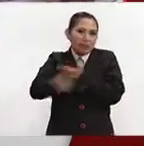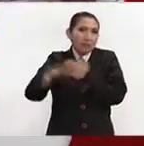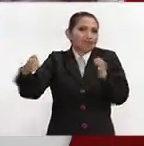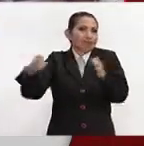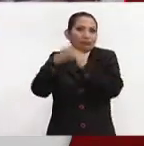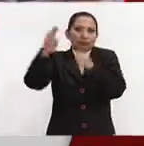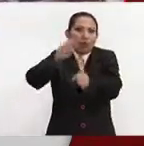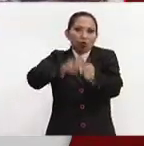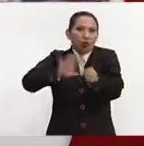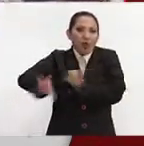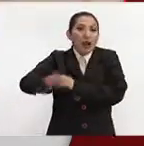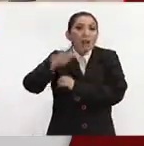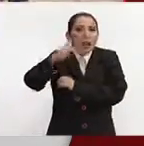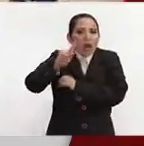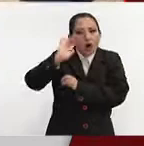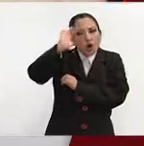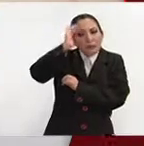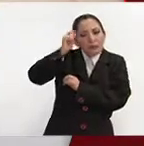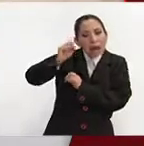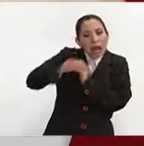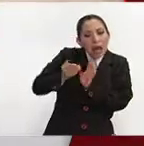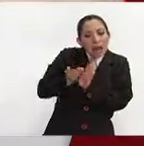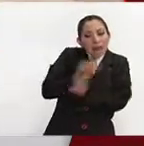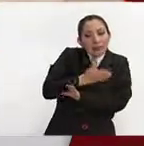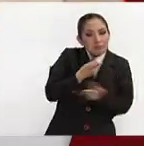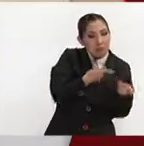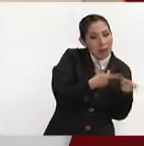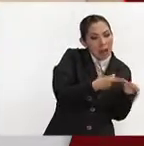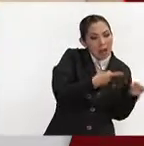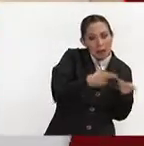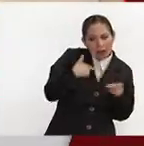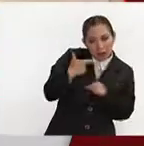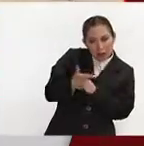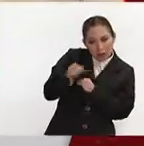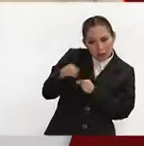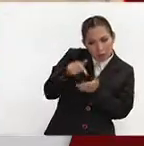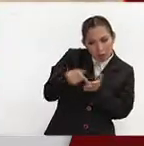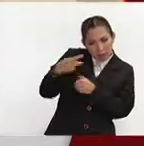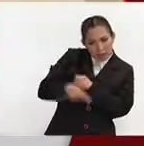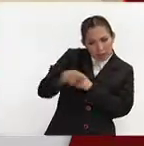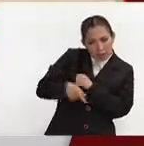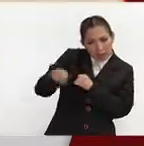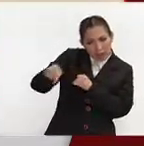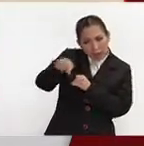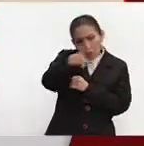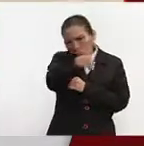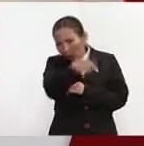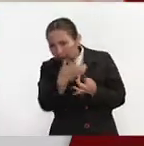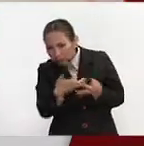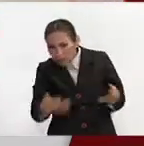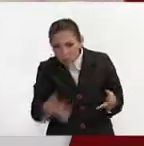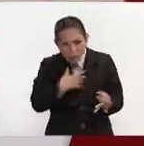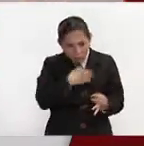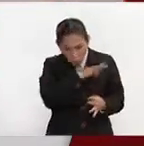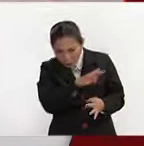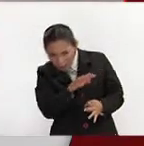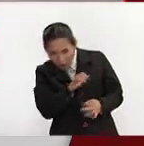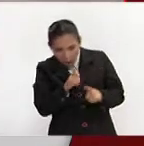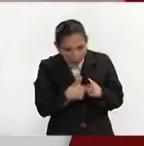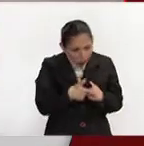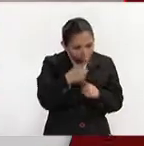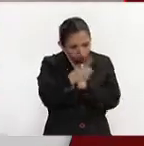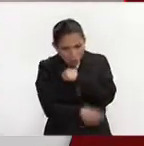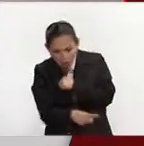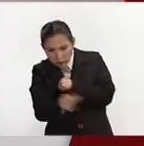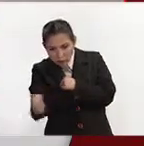naturales, pero sí para prevenirlos, para identificar aquellas zonas de riesgo, aquellas zonas que son susceptibles de